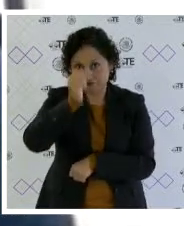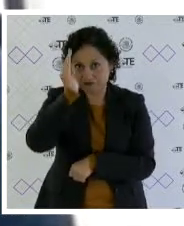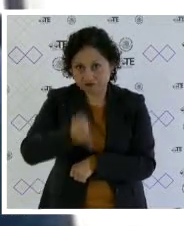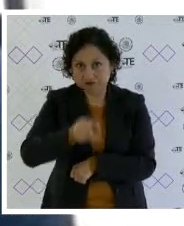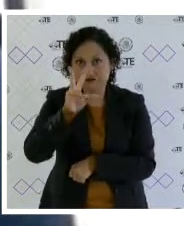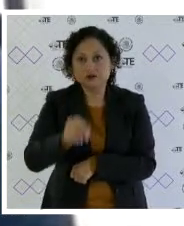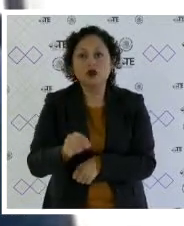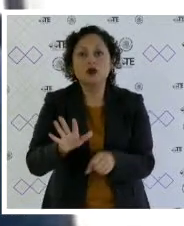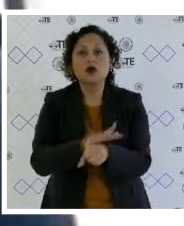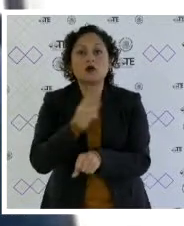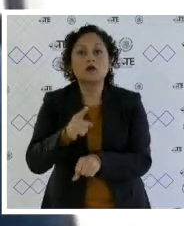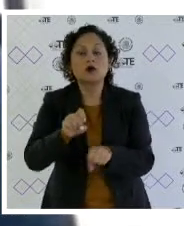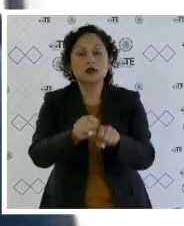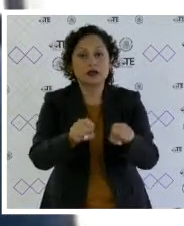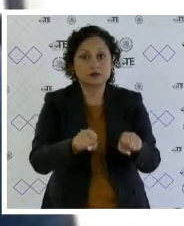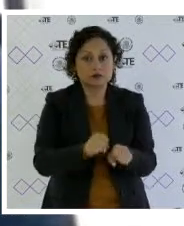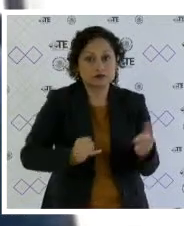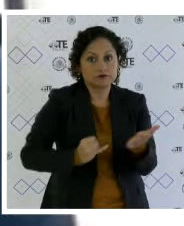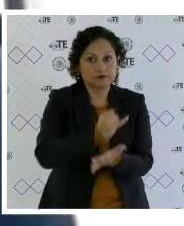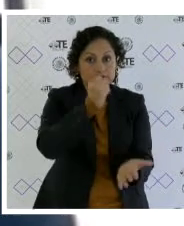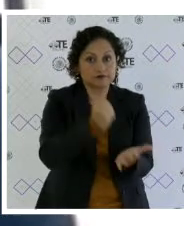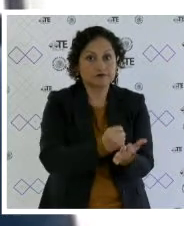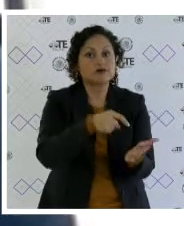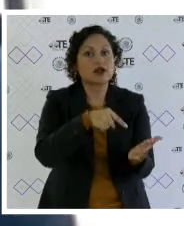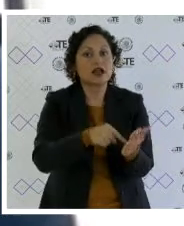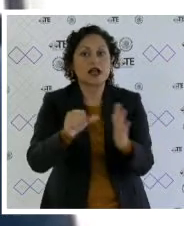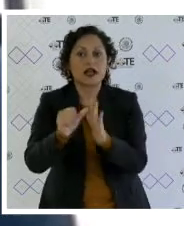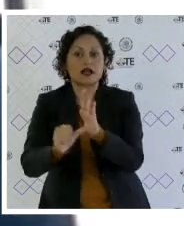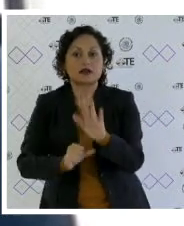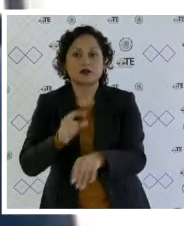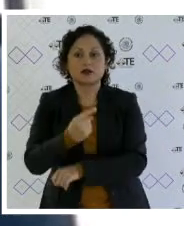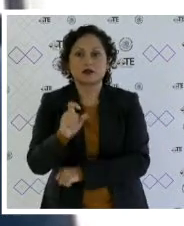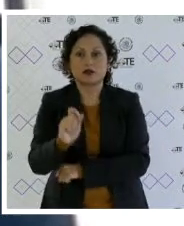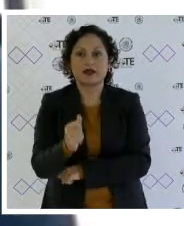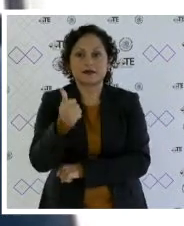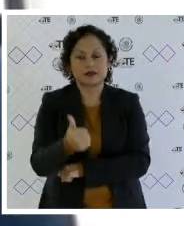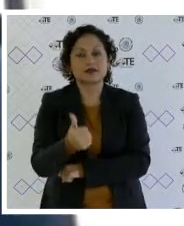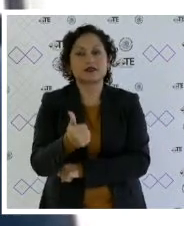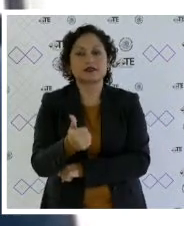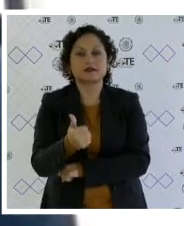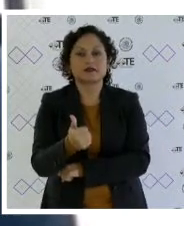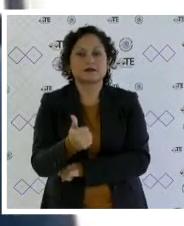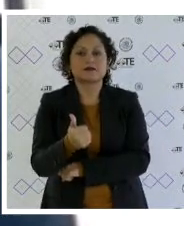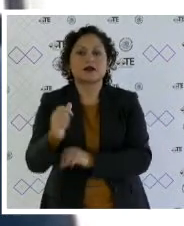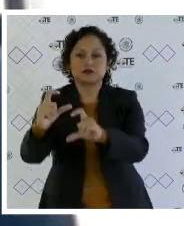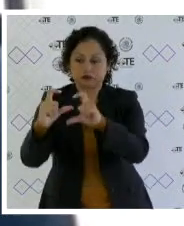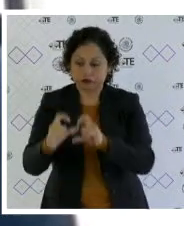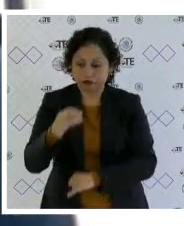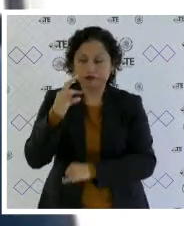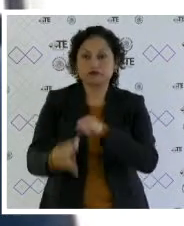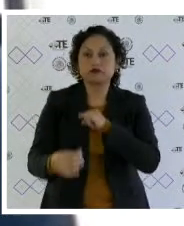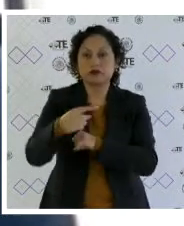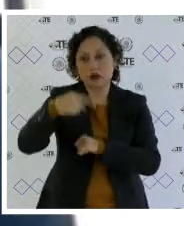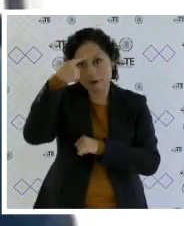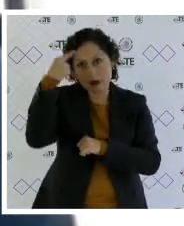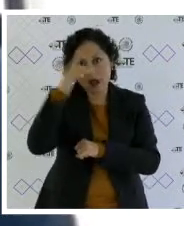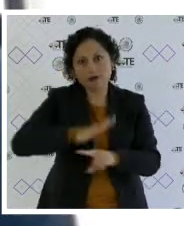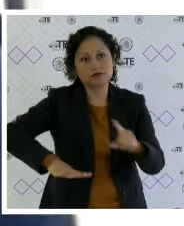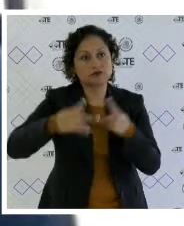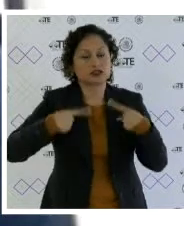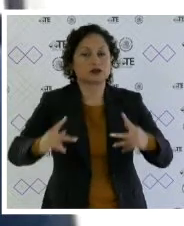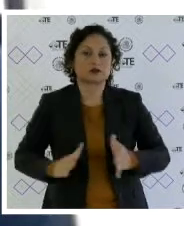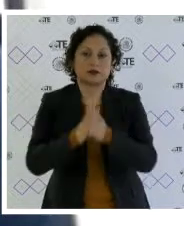dictaminador incumplió con el deber establecido en el artículo 126, último párrafo de la Ley de Participación Ciudadana de esta ciudad,